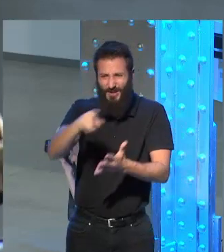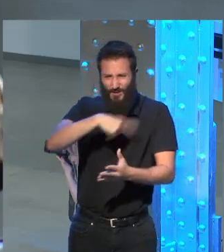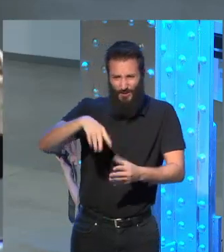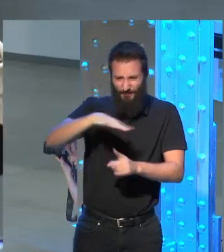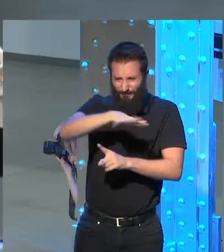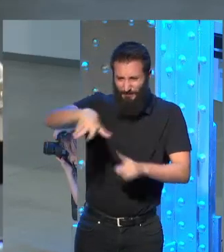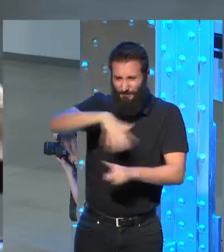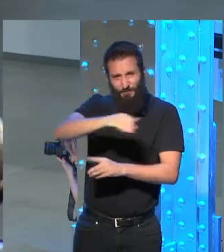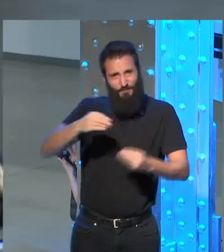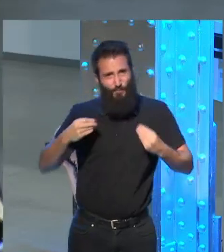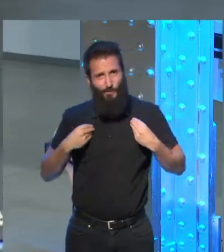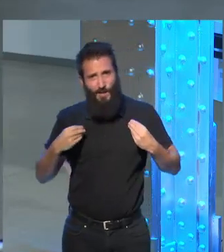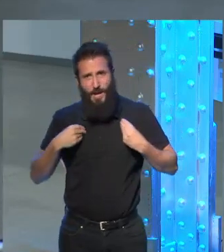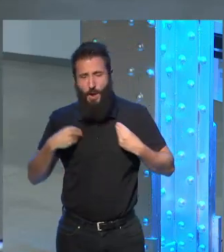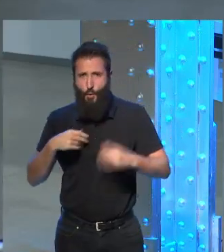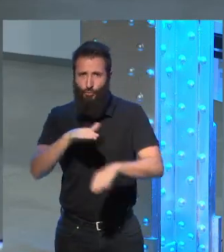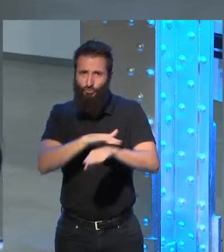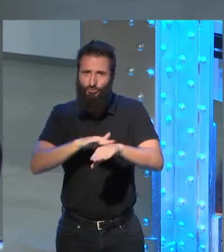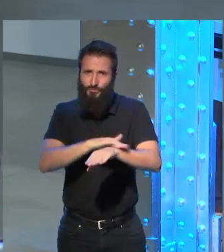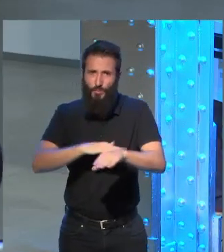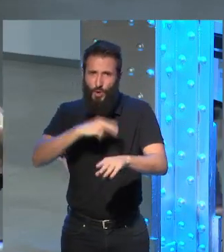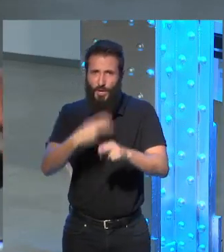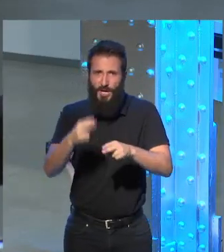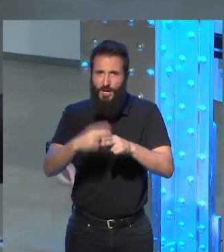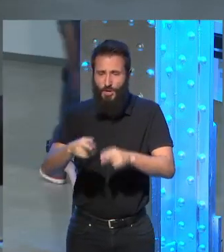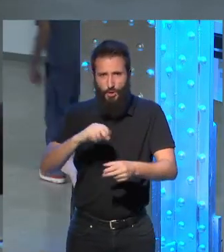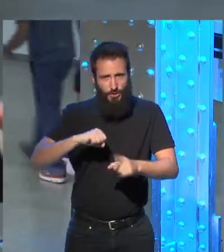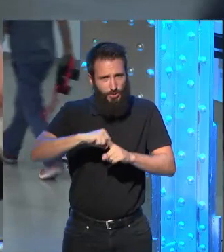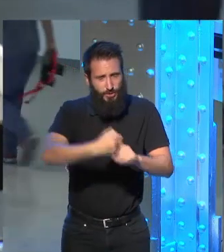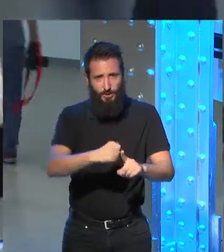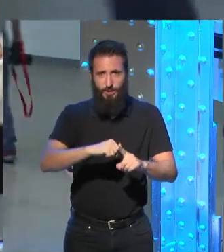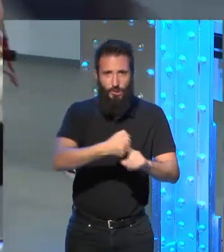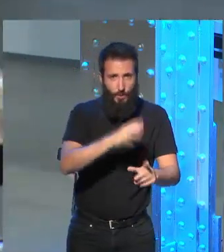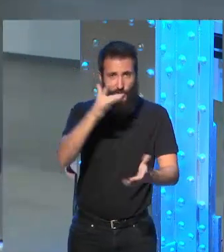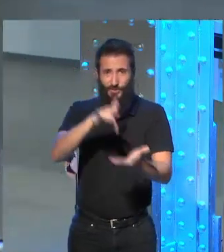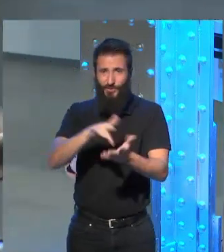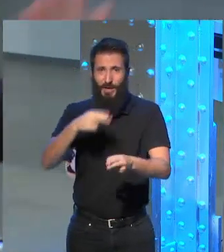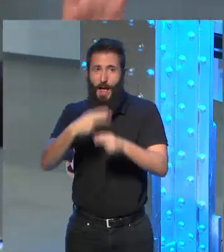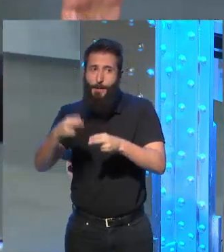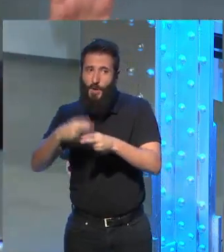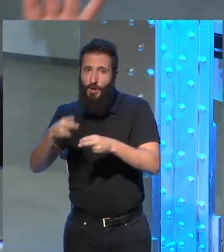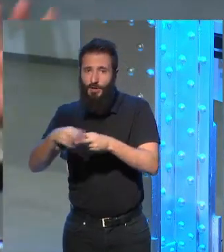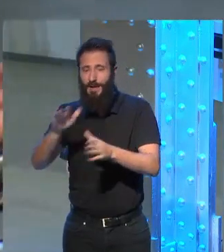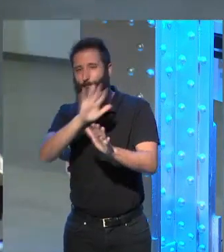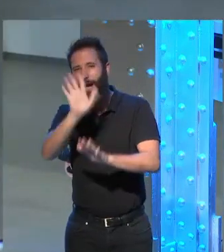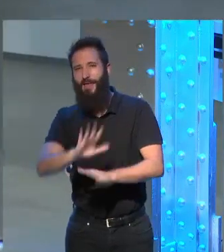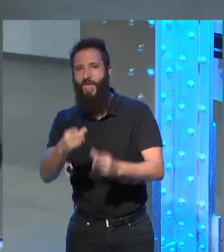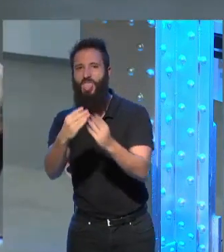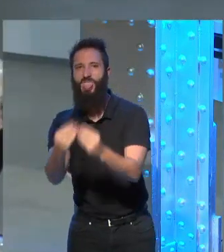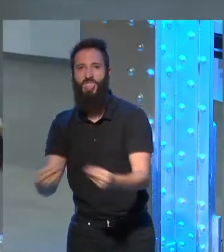régimen profundamente opresivo en el que prácticamente la política estaba erradicada